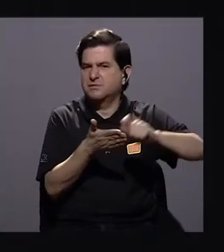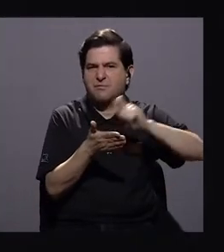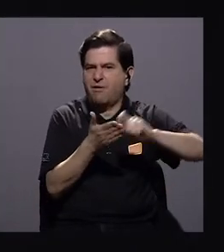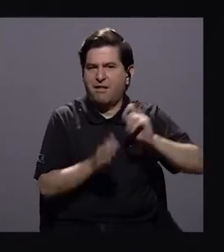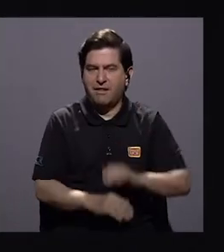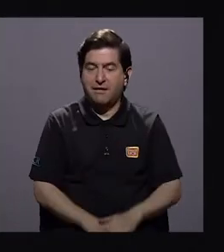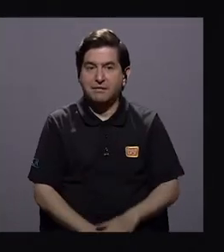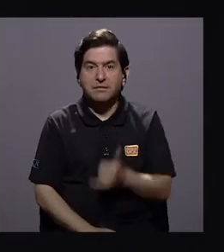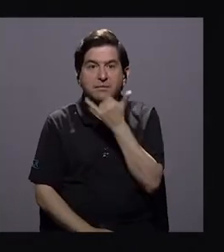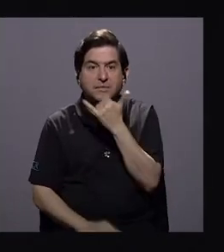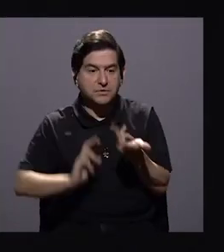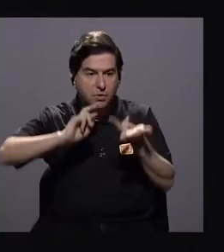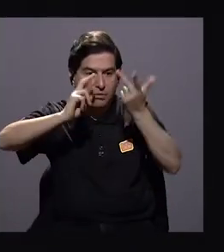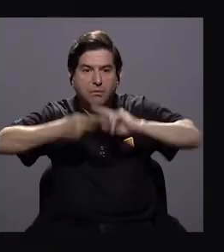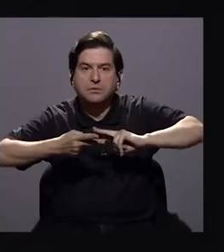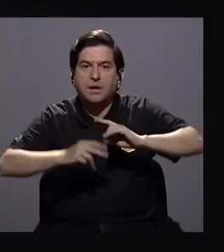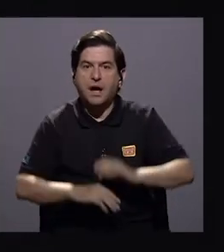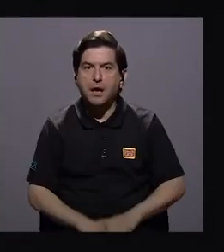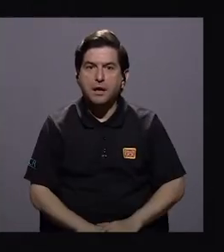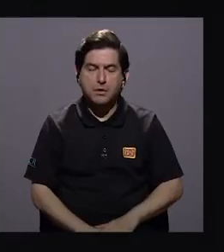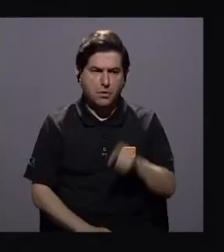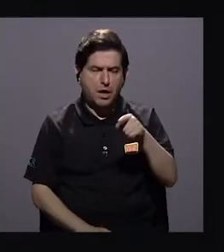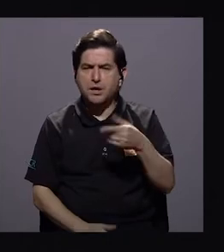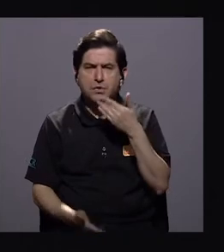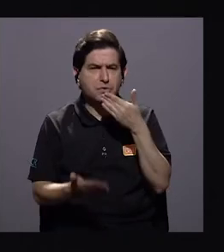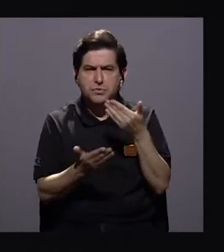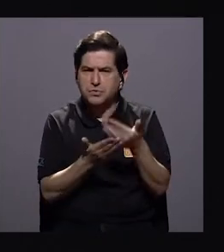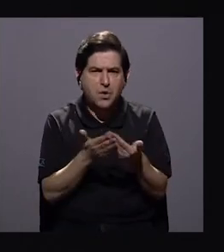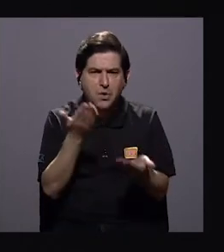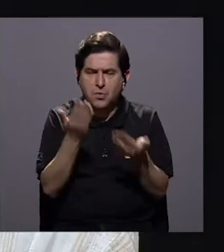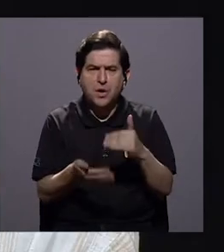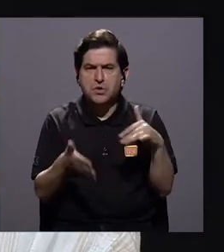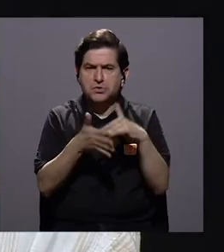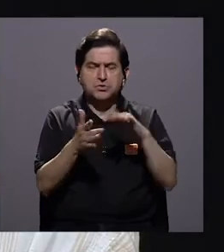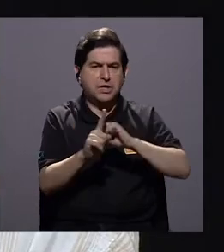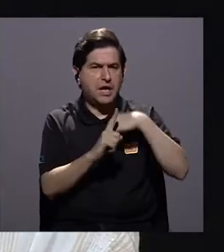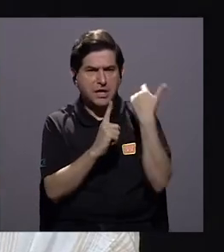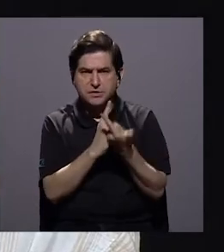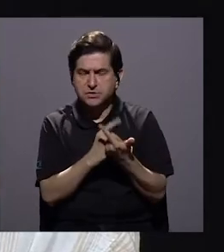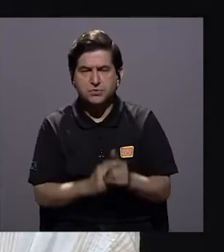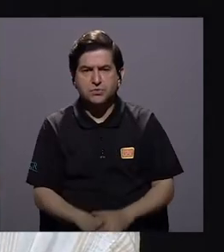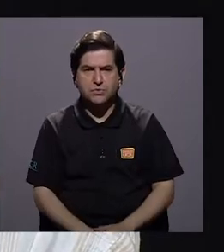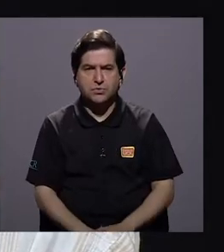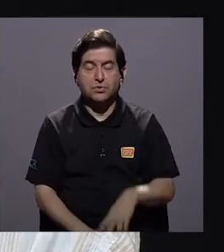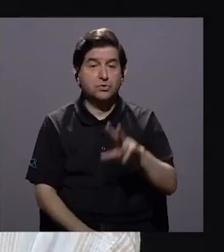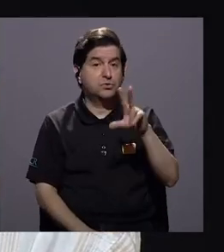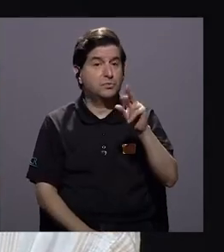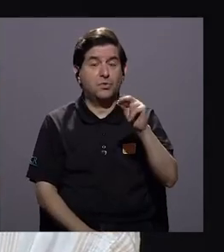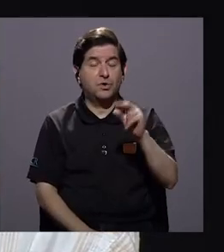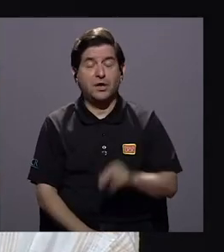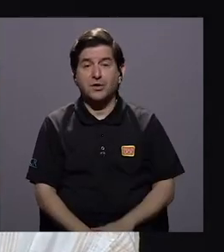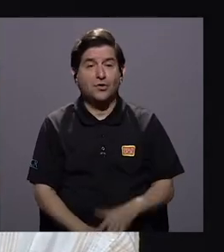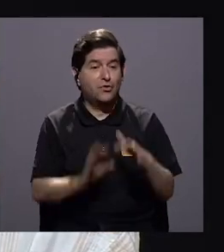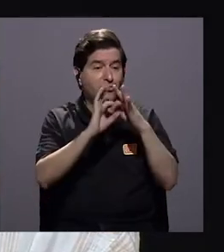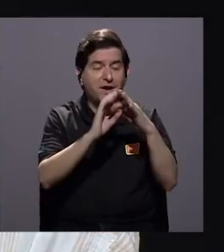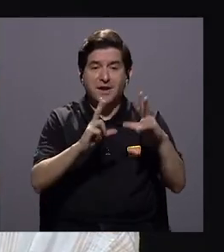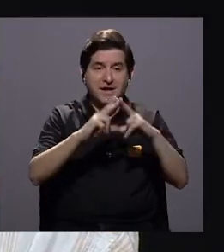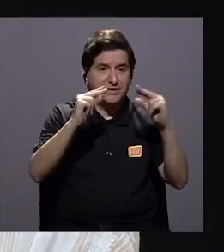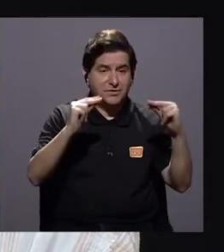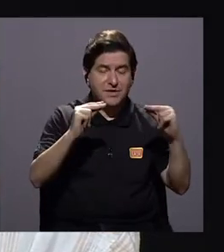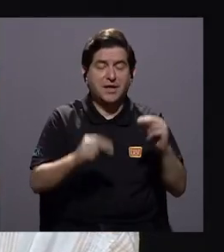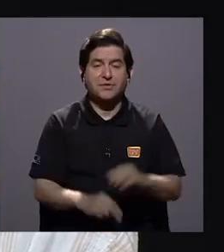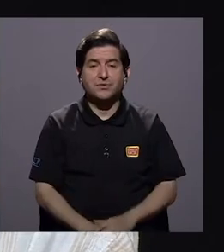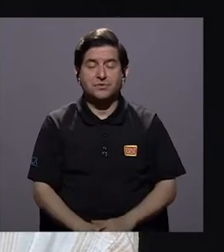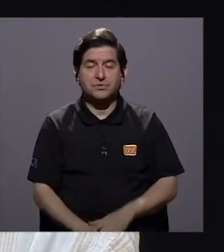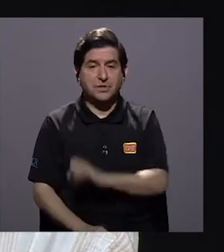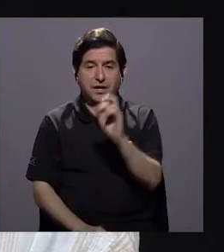escuela. Y resultó lo contrario. Resultó que sí, que no eran muy buenos en estudios sociales, porque no eran los estudios sociales de Nicaragua, eran los